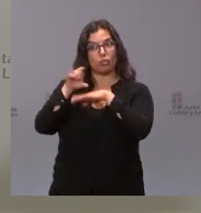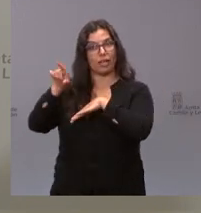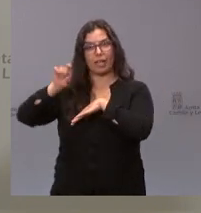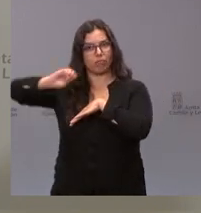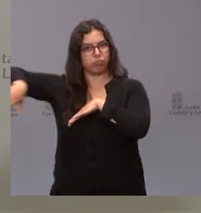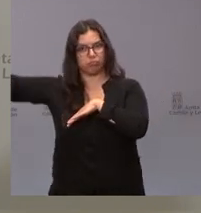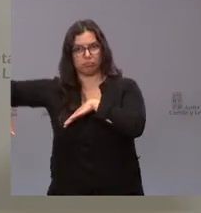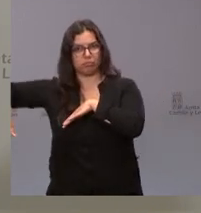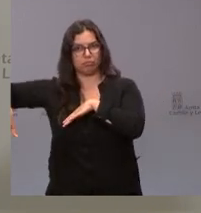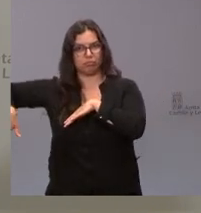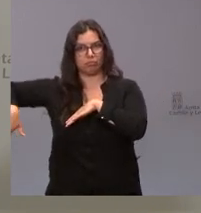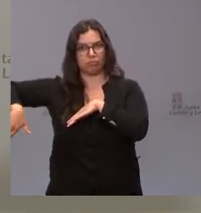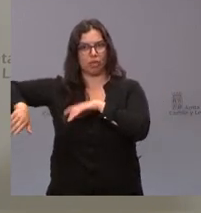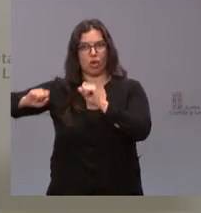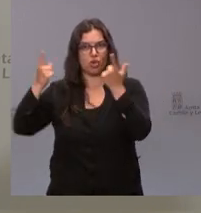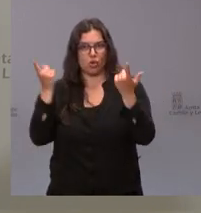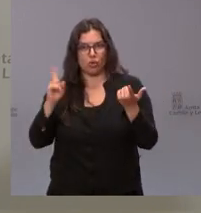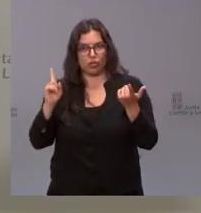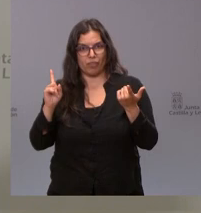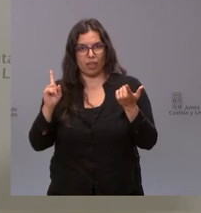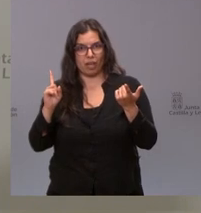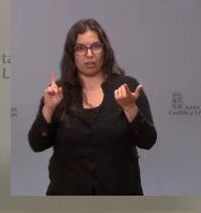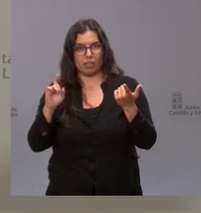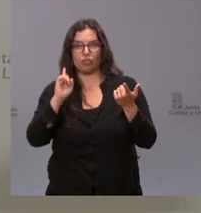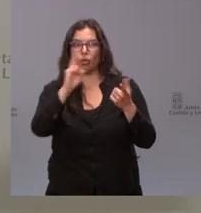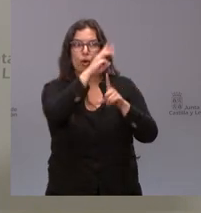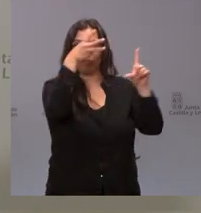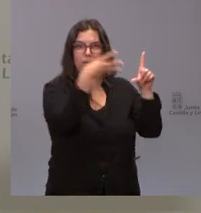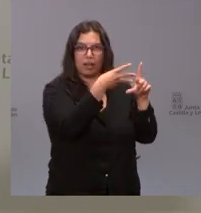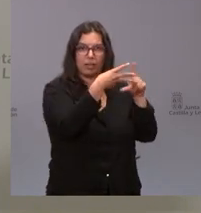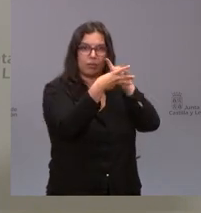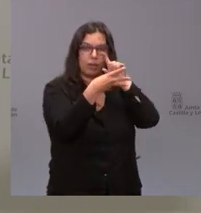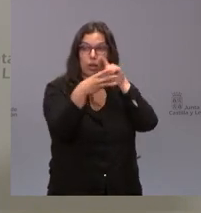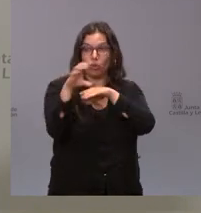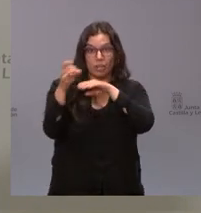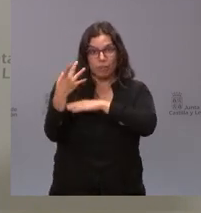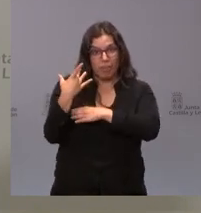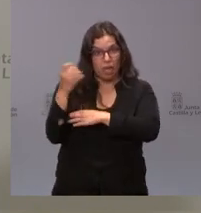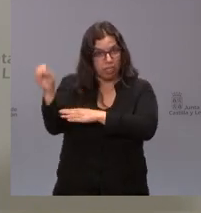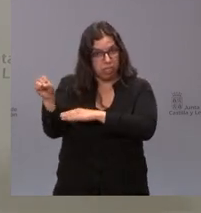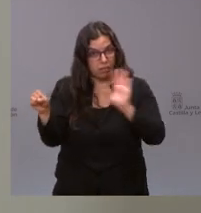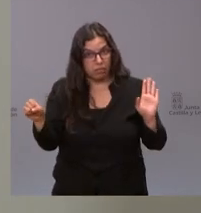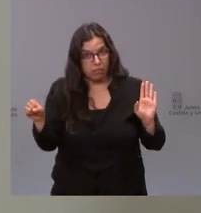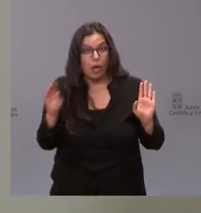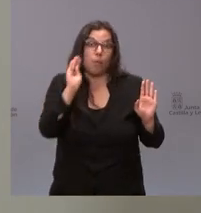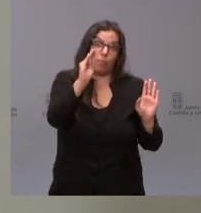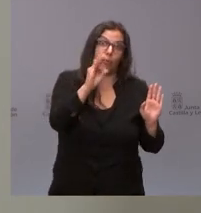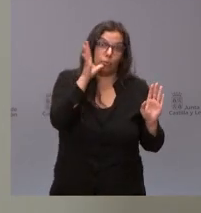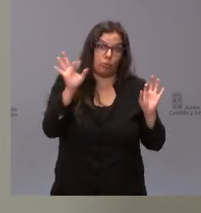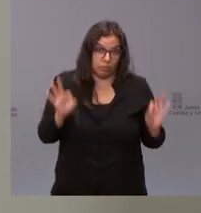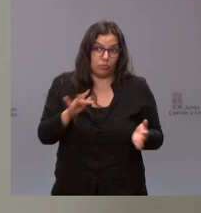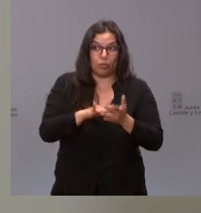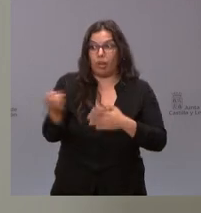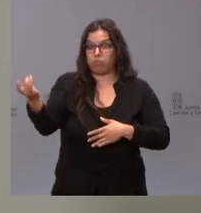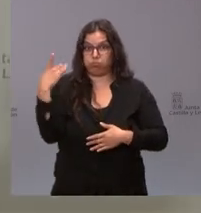desechamos porque no es oficial no se cuelga en la web y por lo tanto lo que nos envíen las consejerías da igual se lo digo porque es lo que ha pasado